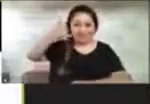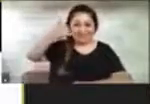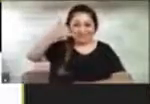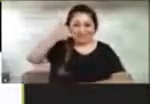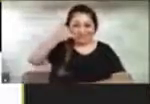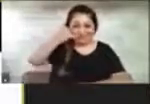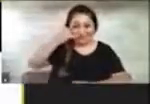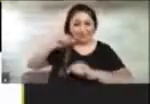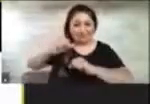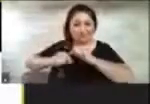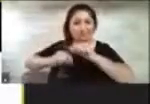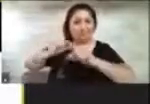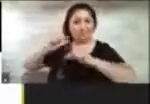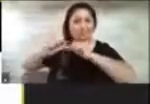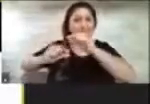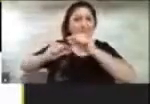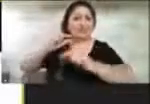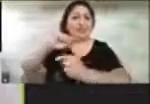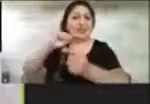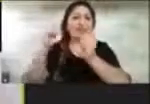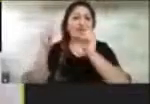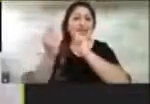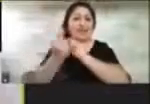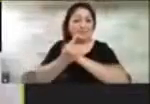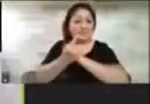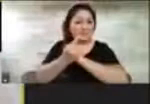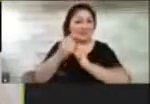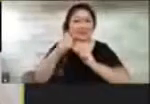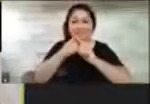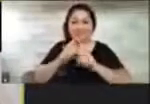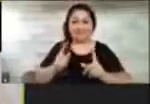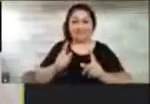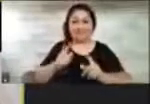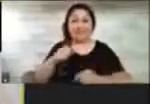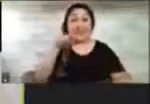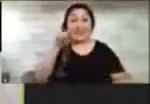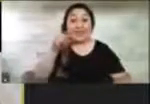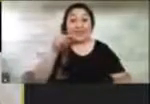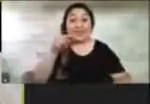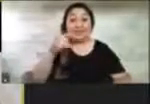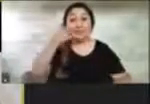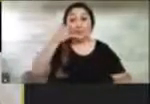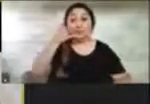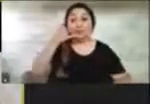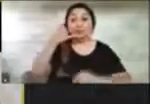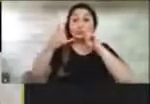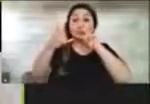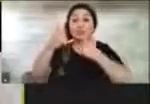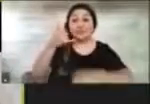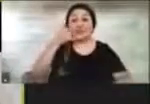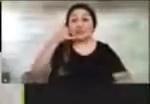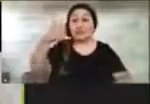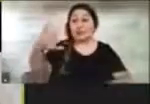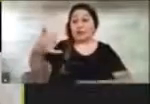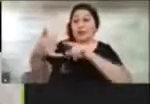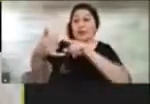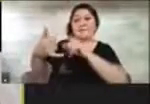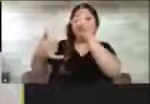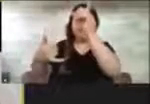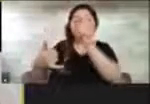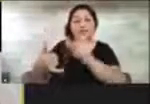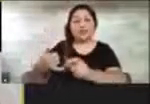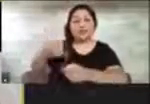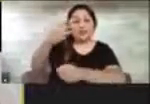Avanza una, por favor, Almu. Lo que ustedes ven acá es un celular para personas mayores, ya